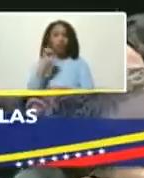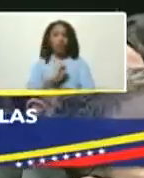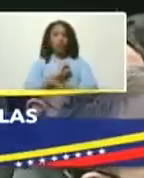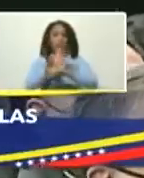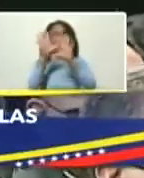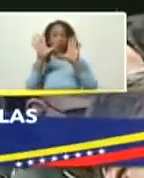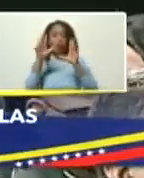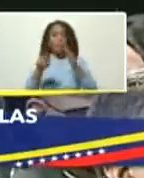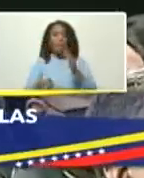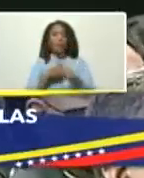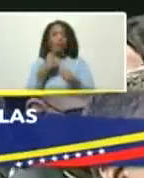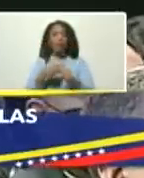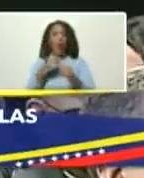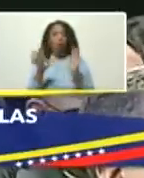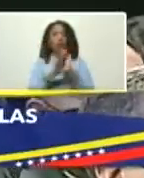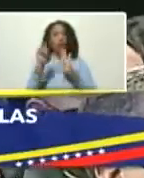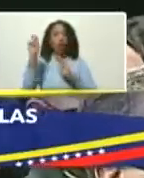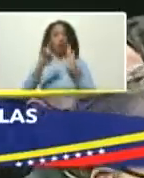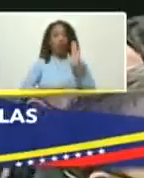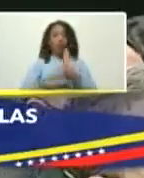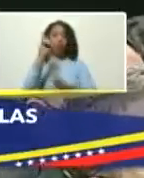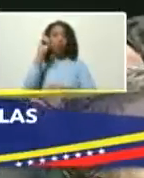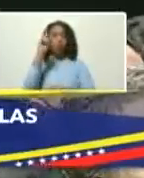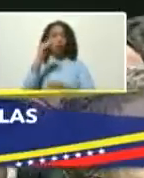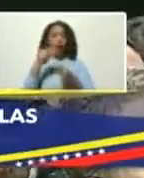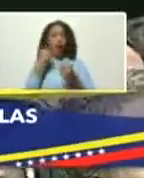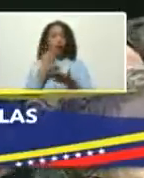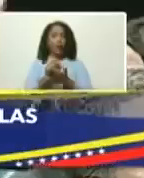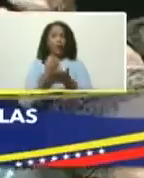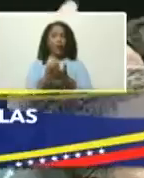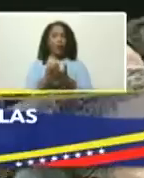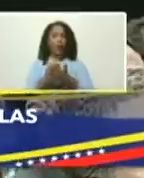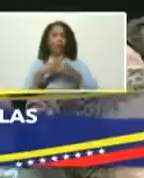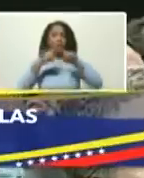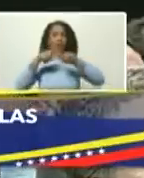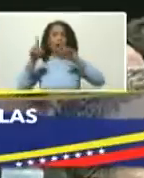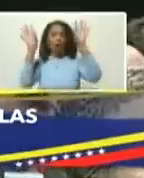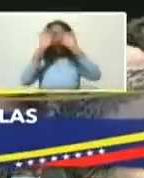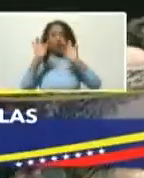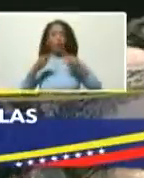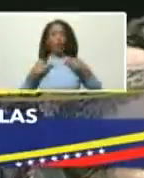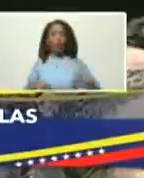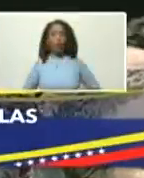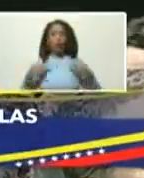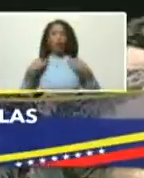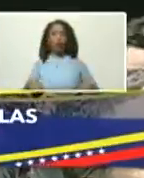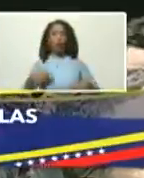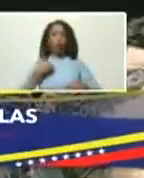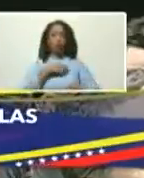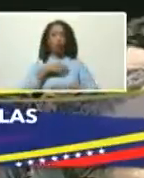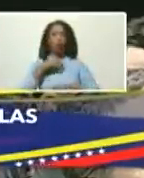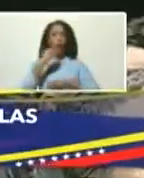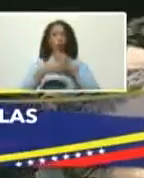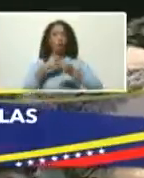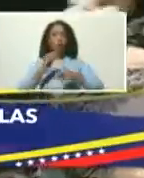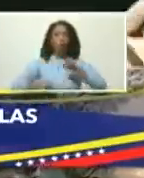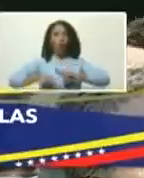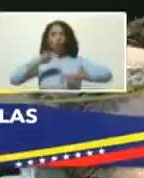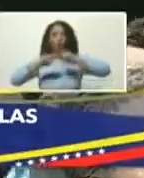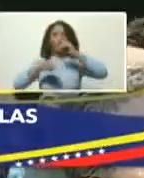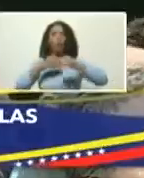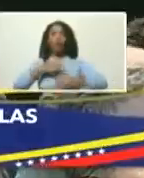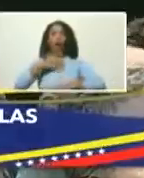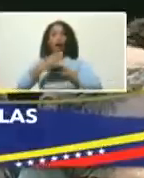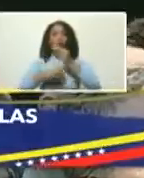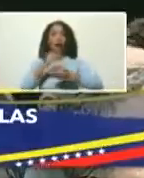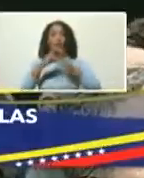principios constitucionales del desarrollo de una economía mixta en el modelo humanista que nosotros nos hemos planteado construir pues le garantiza